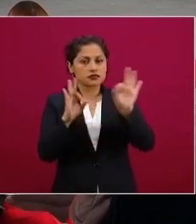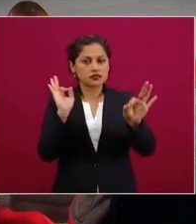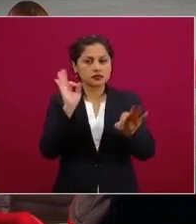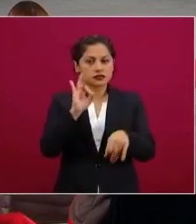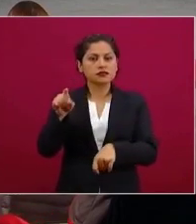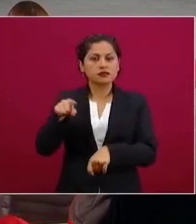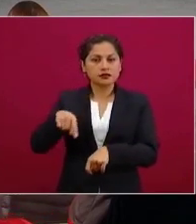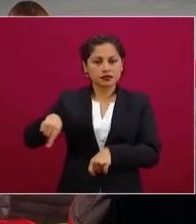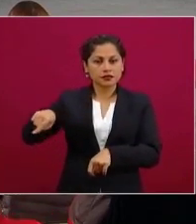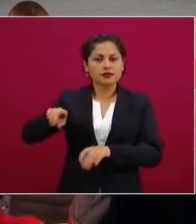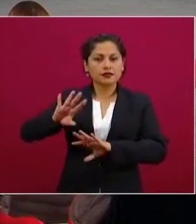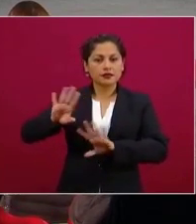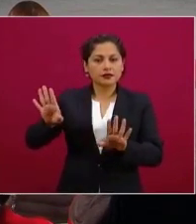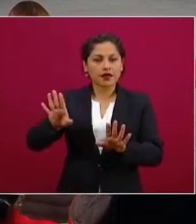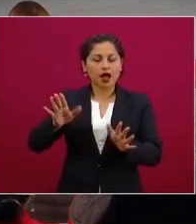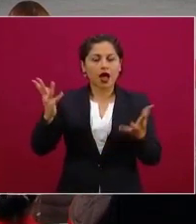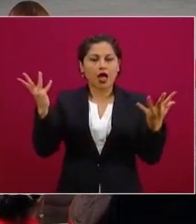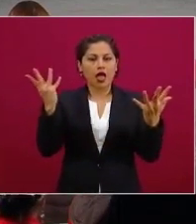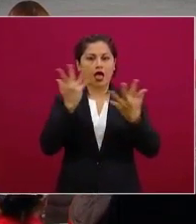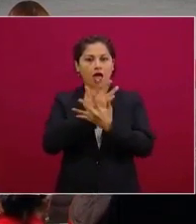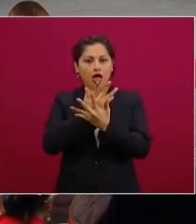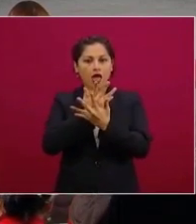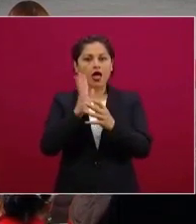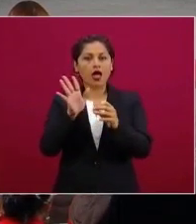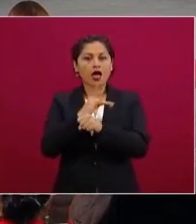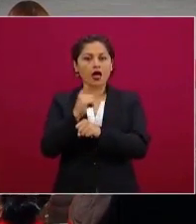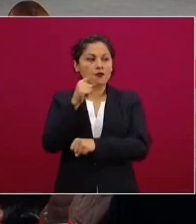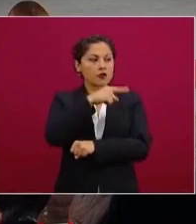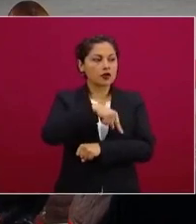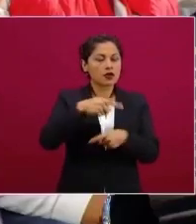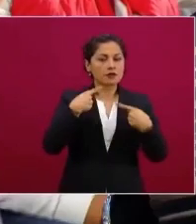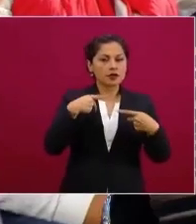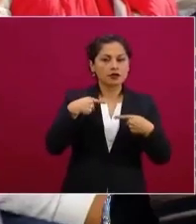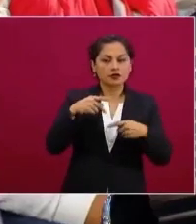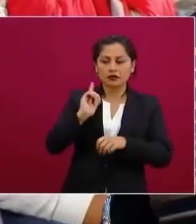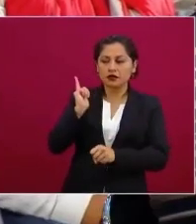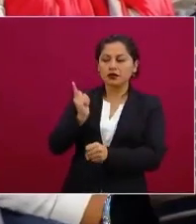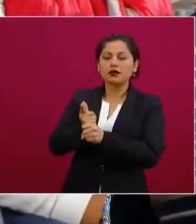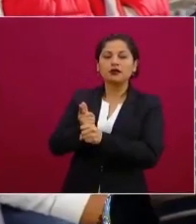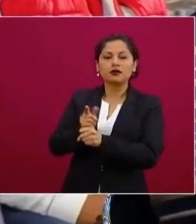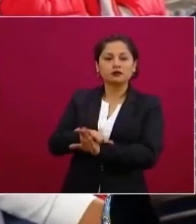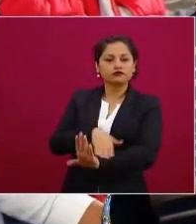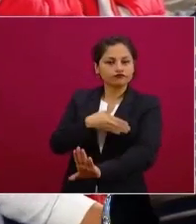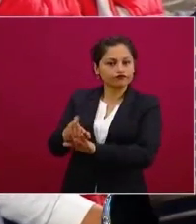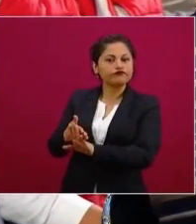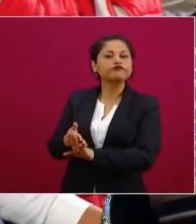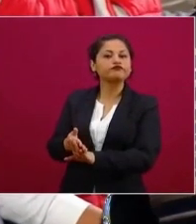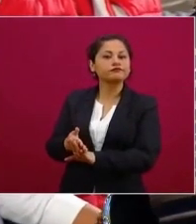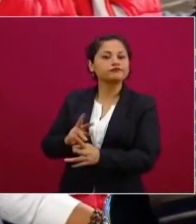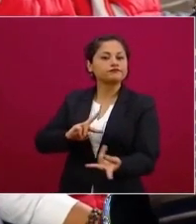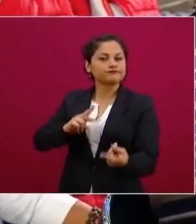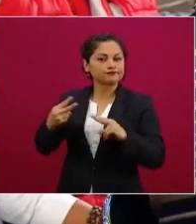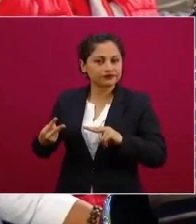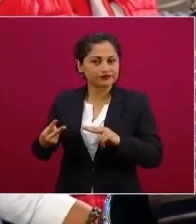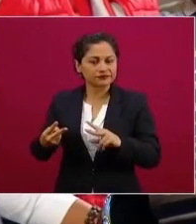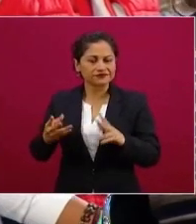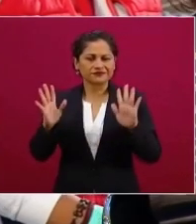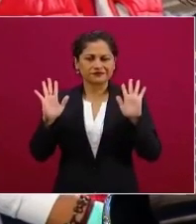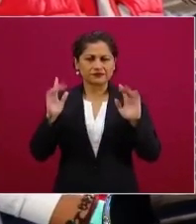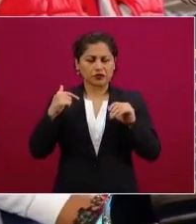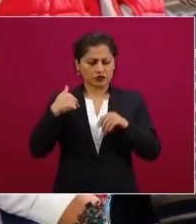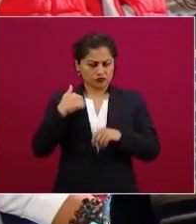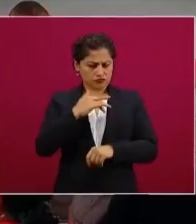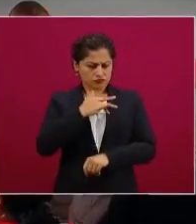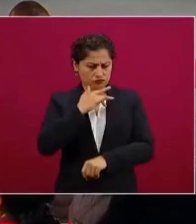Creo que con todos los intereses marcados que pudieran tener y que se tienen en el periodismo, él mismo